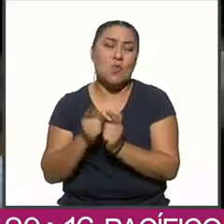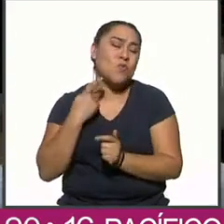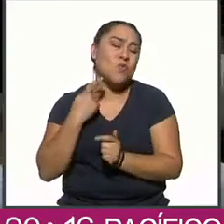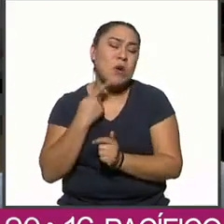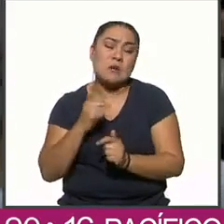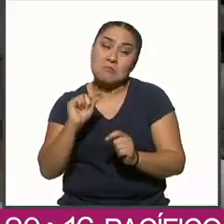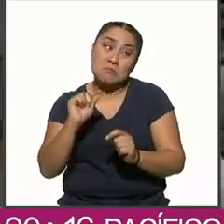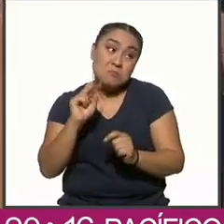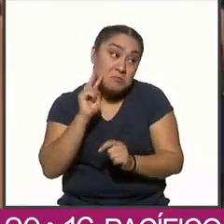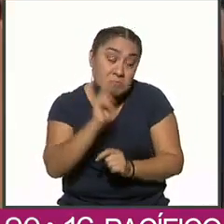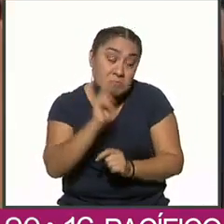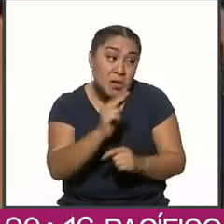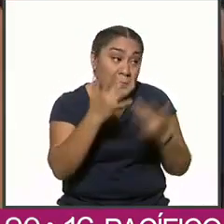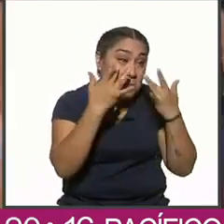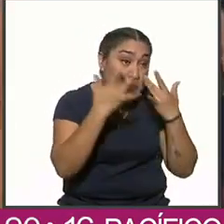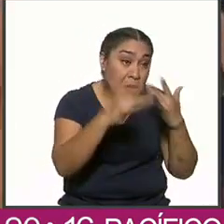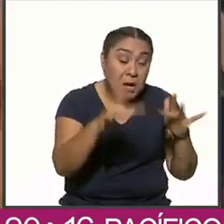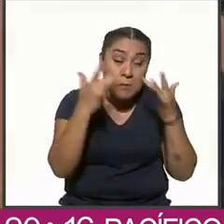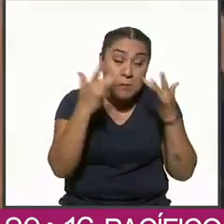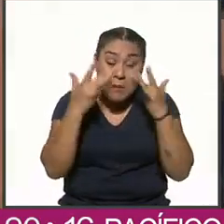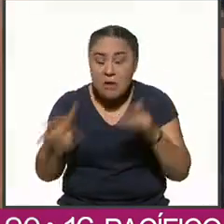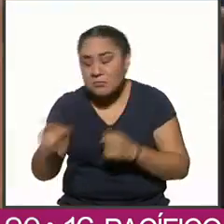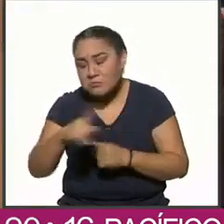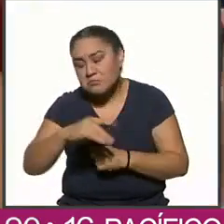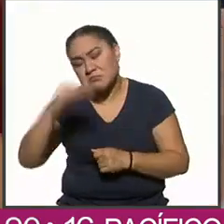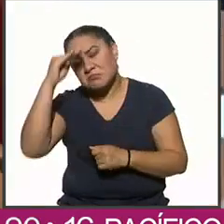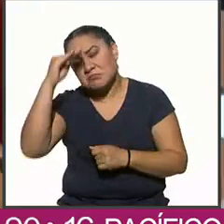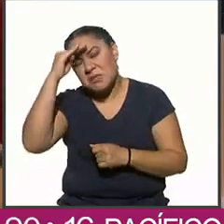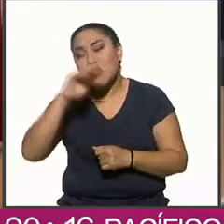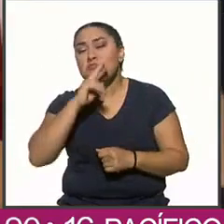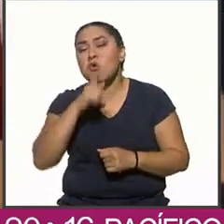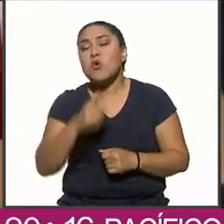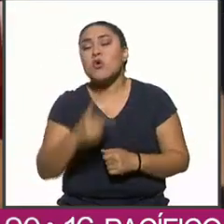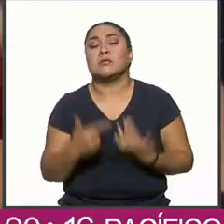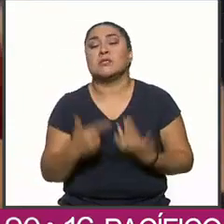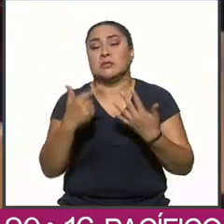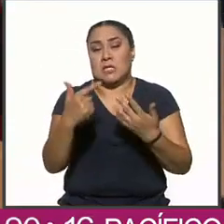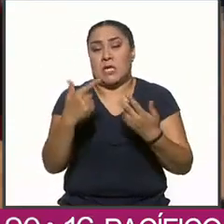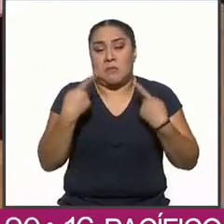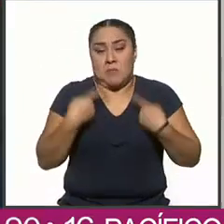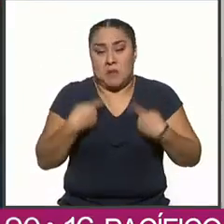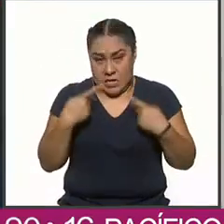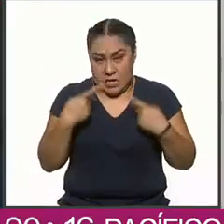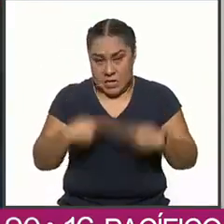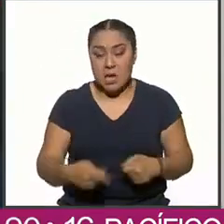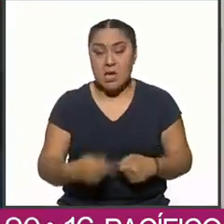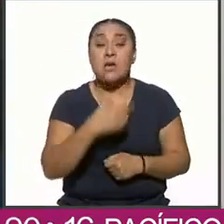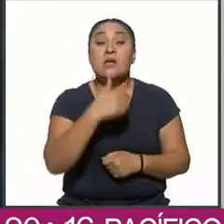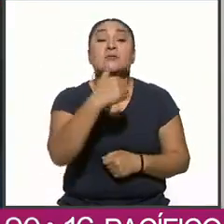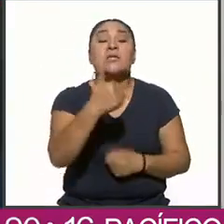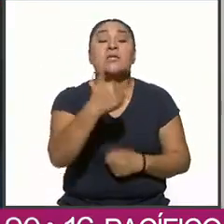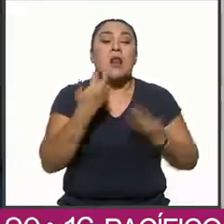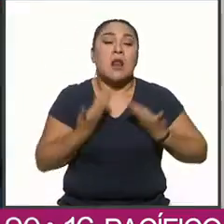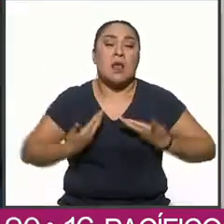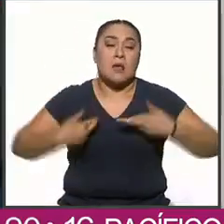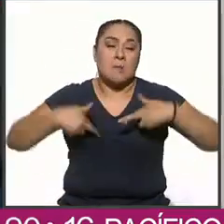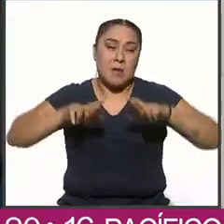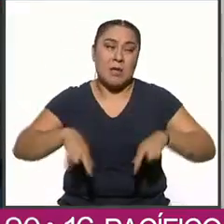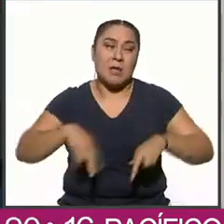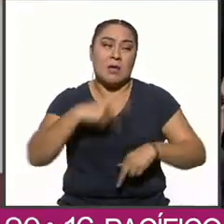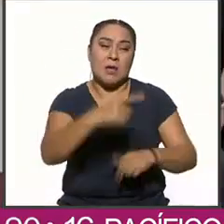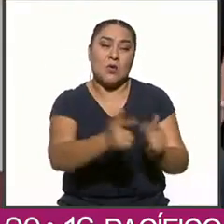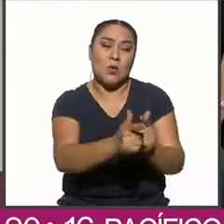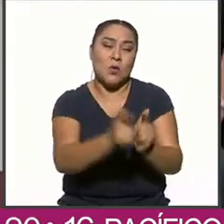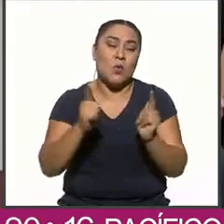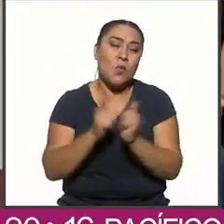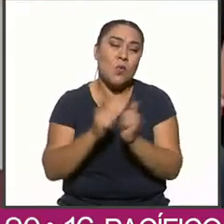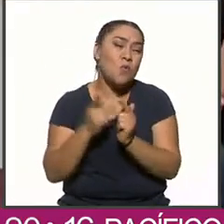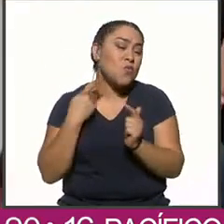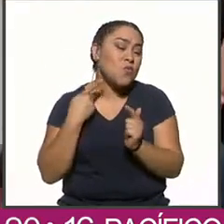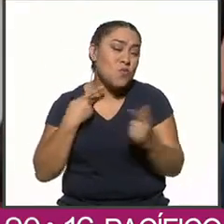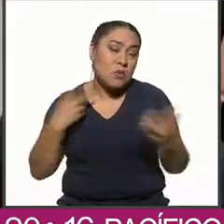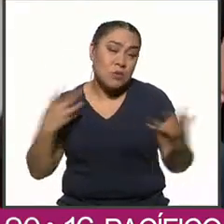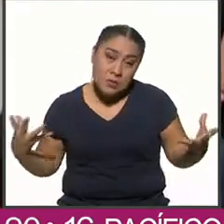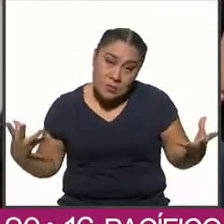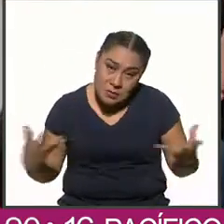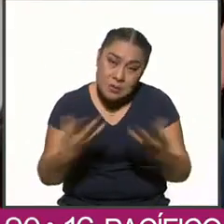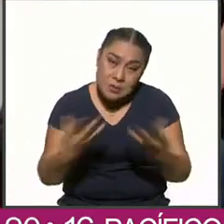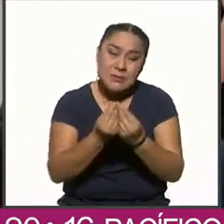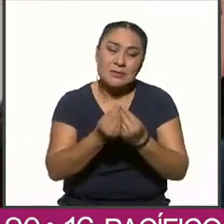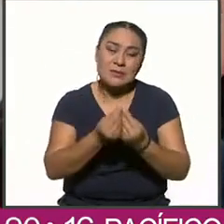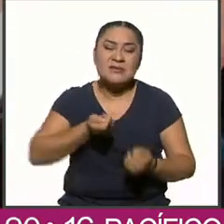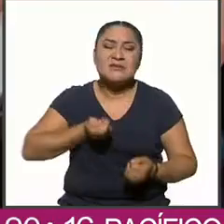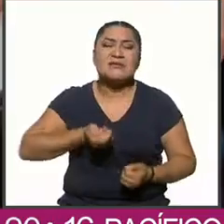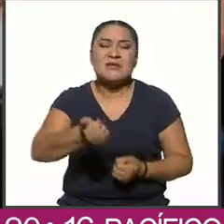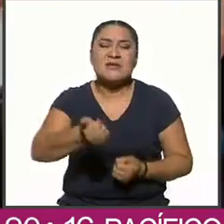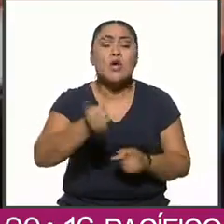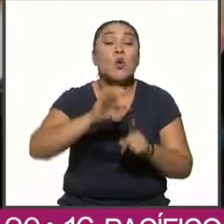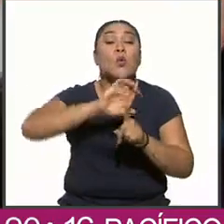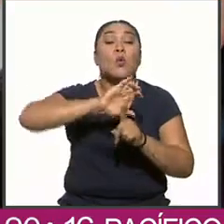dichas declinaciones, optó por 7 ciudadanos y 6 representantes de los partidos para conformar lo que llama